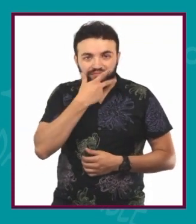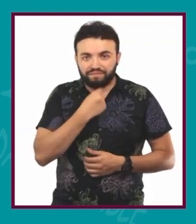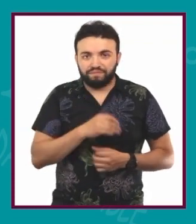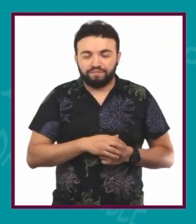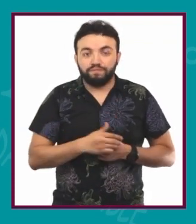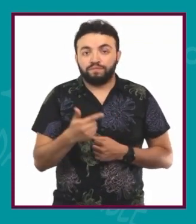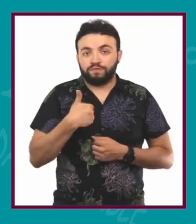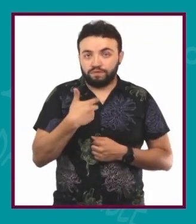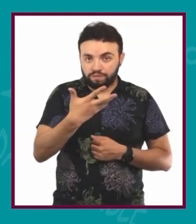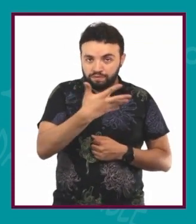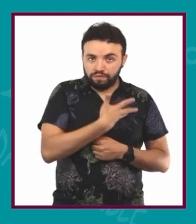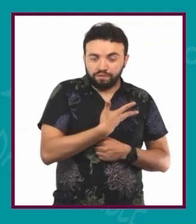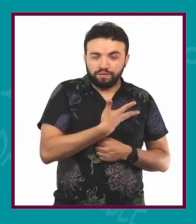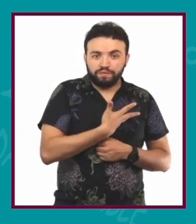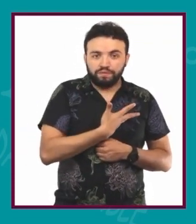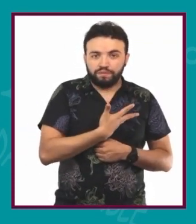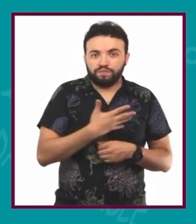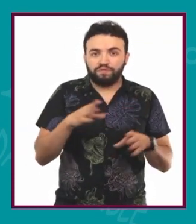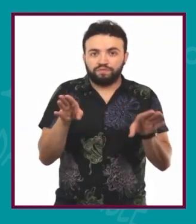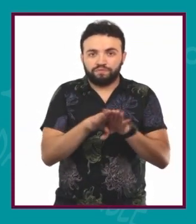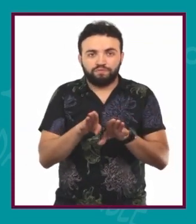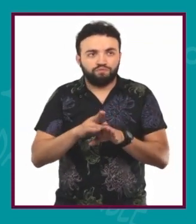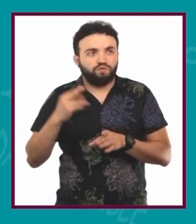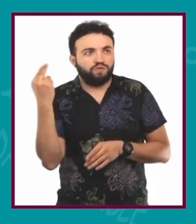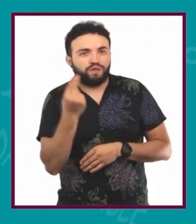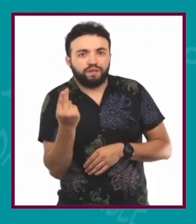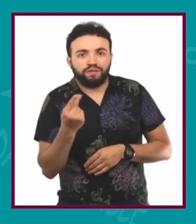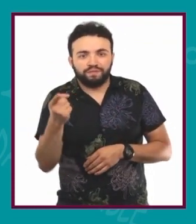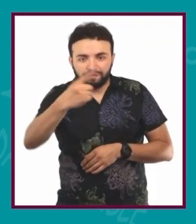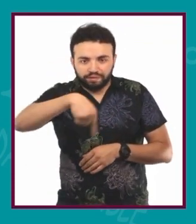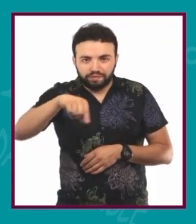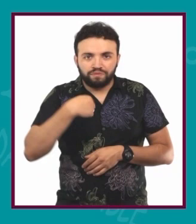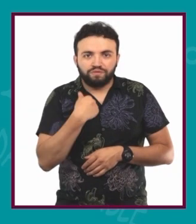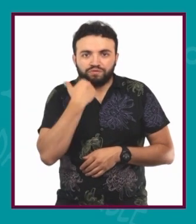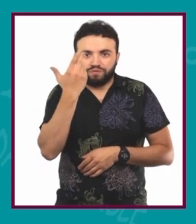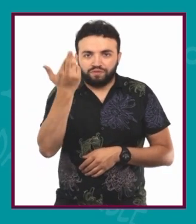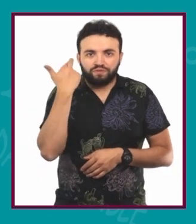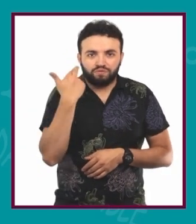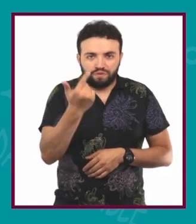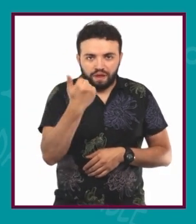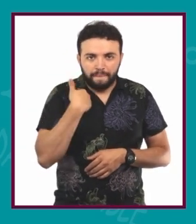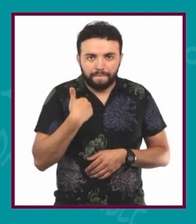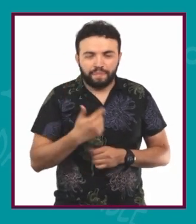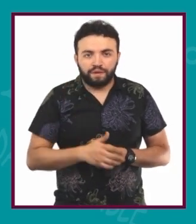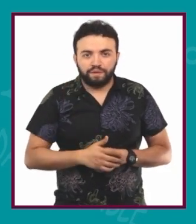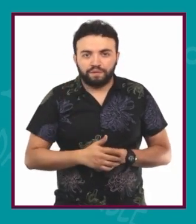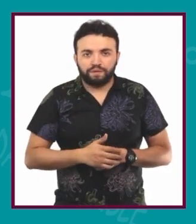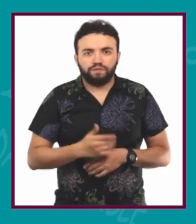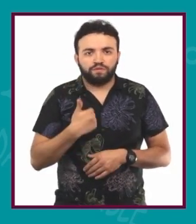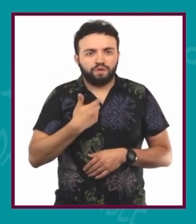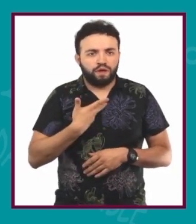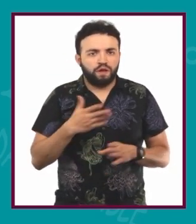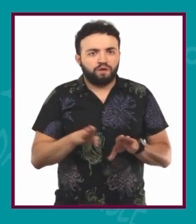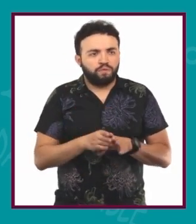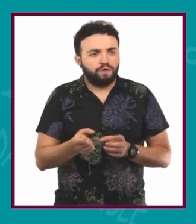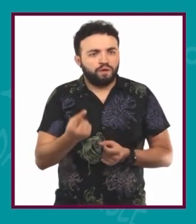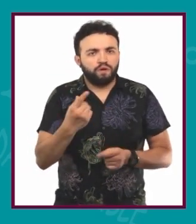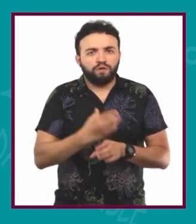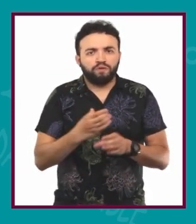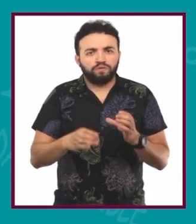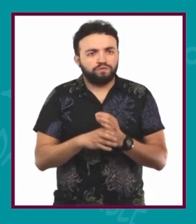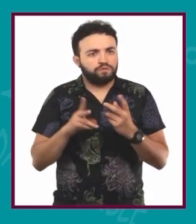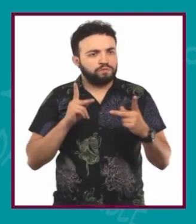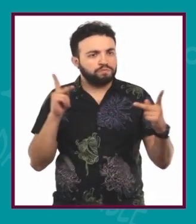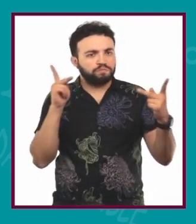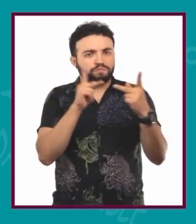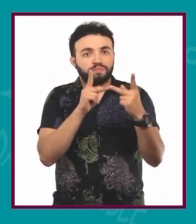entonces yo tenía como que la necesidad de que me escucharan. Y yo me daba cuenta que tenía cosas en común con mis hermanas, con